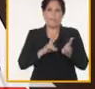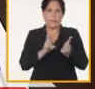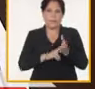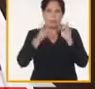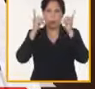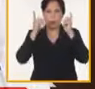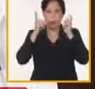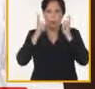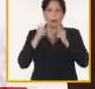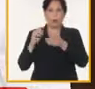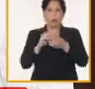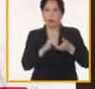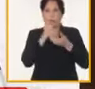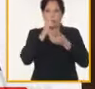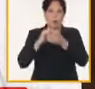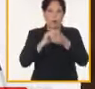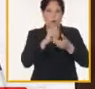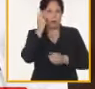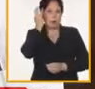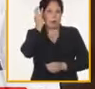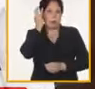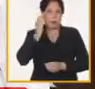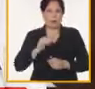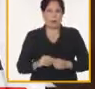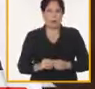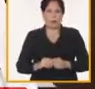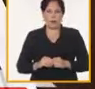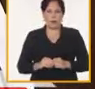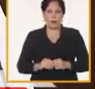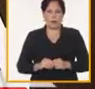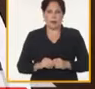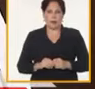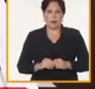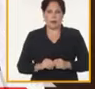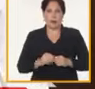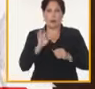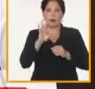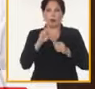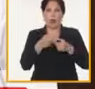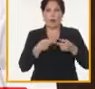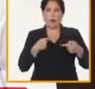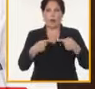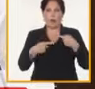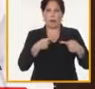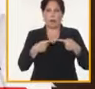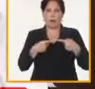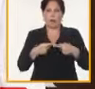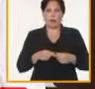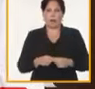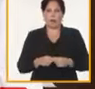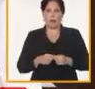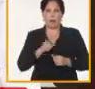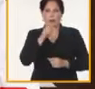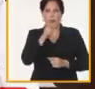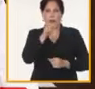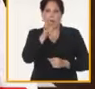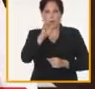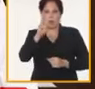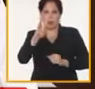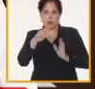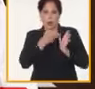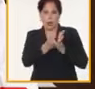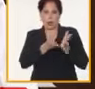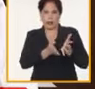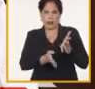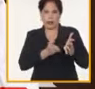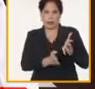compañeros y compañeras, el octavo Congreso del partido aprobó el lineamiento 138 que consigue